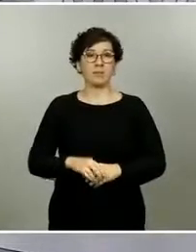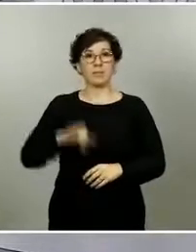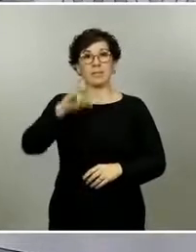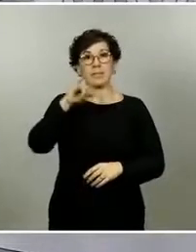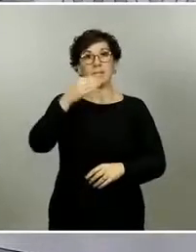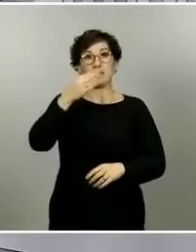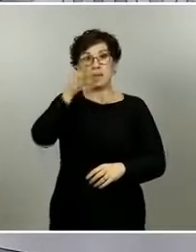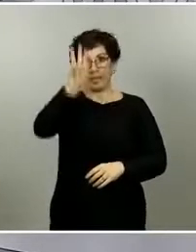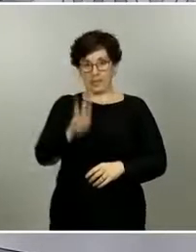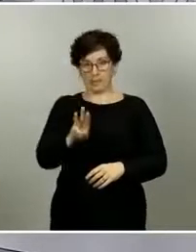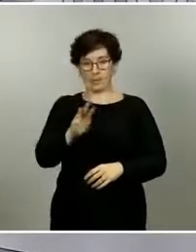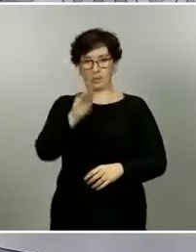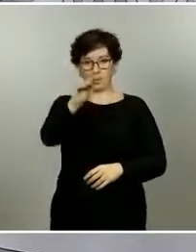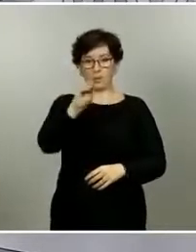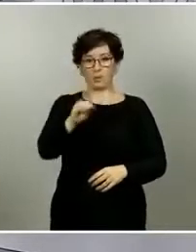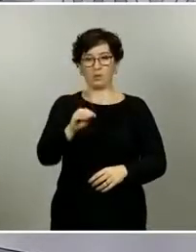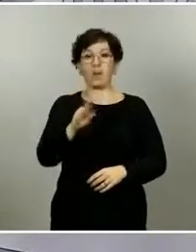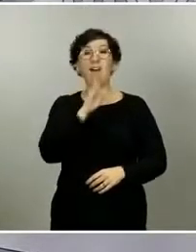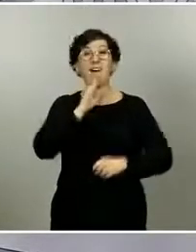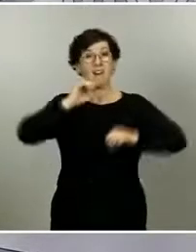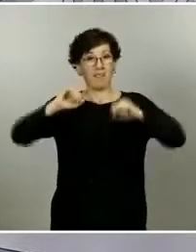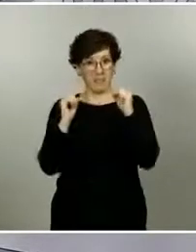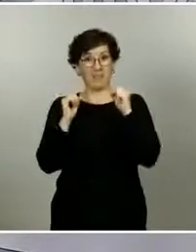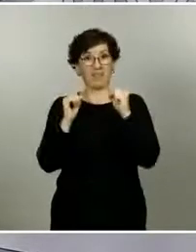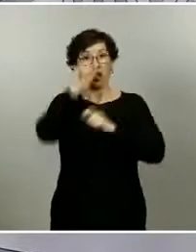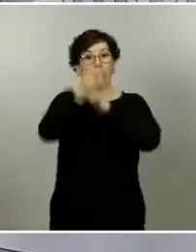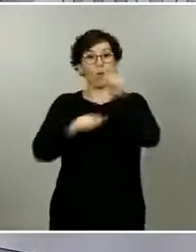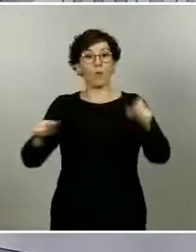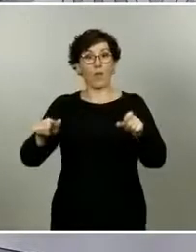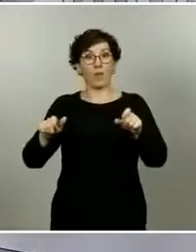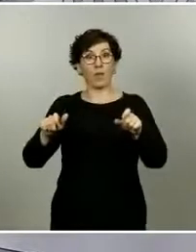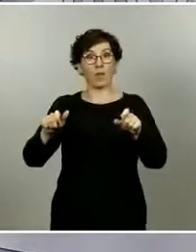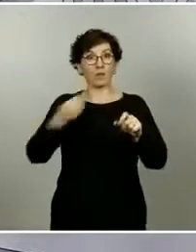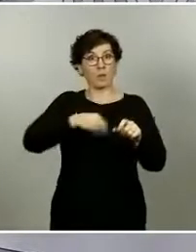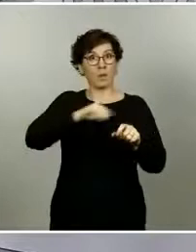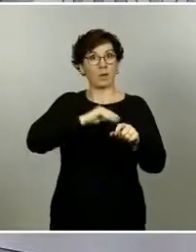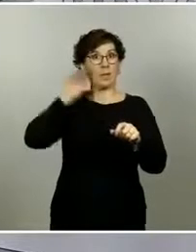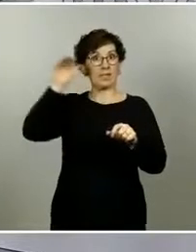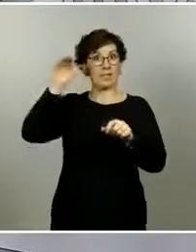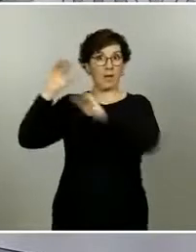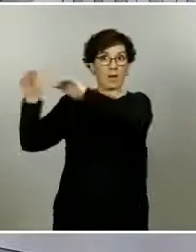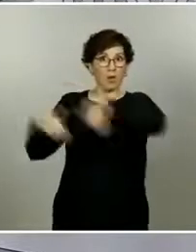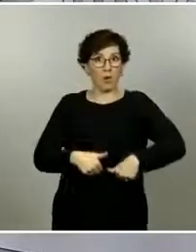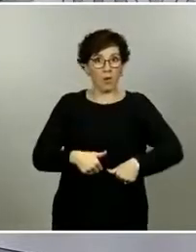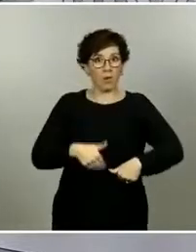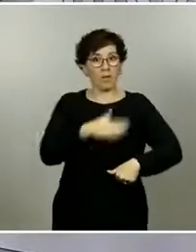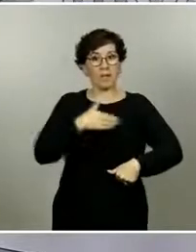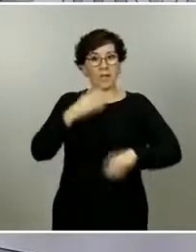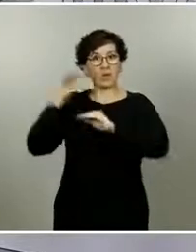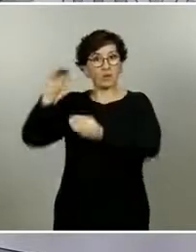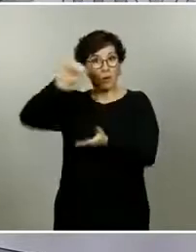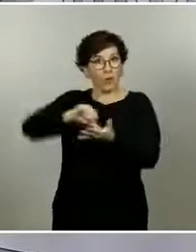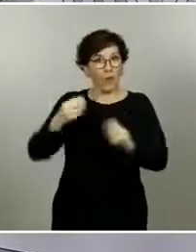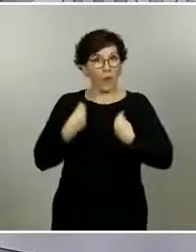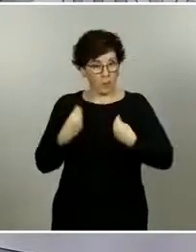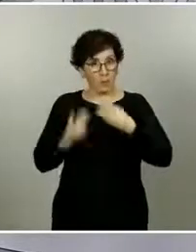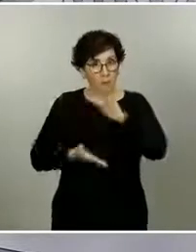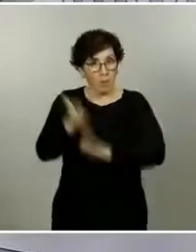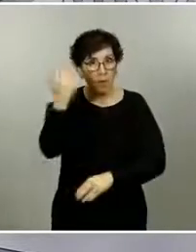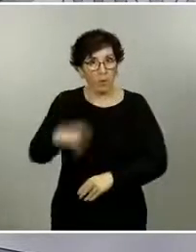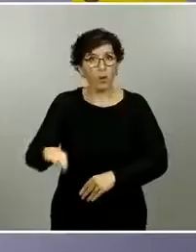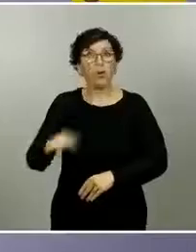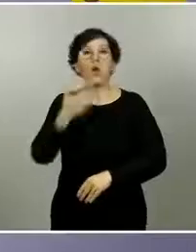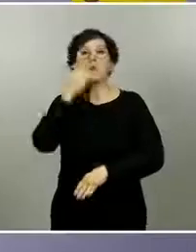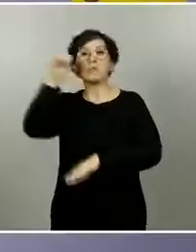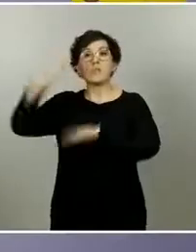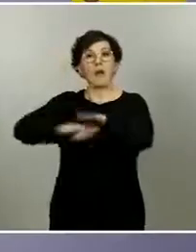Y B3 pregunta durante la cuarentena los ciudadanos españoles que vuelvan del extranjero ¿podrán regresar a sus ciudades de residencia o